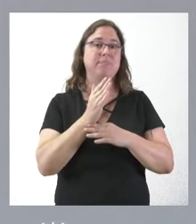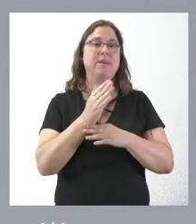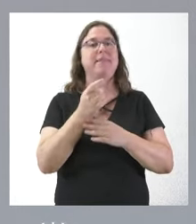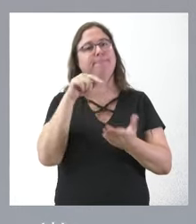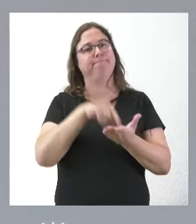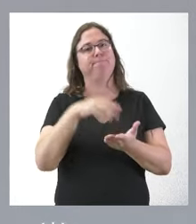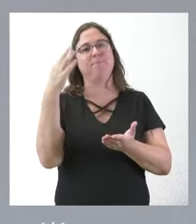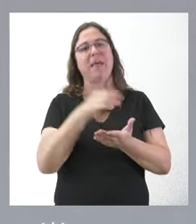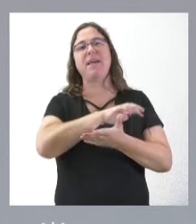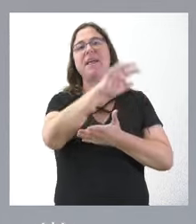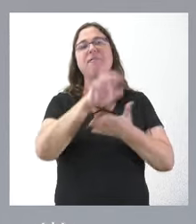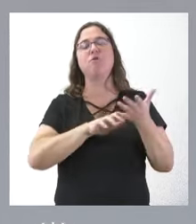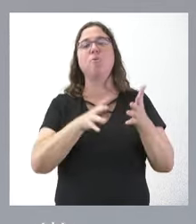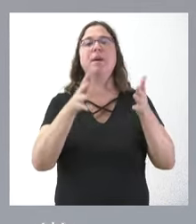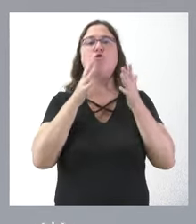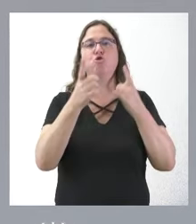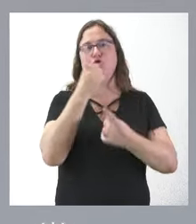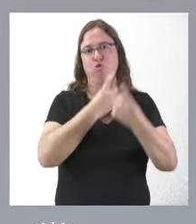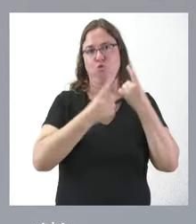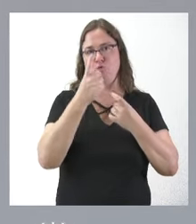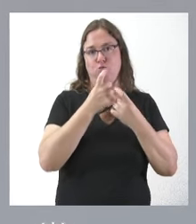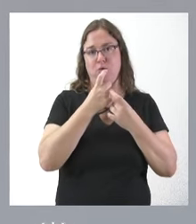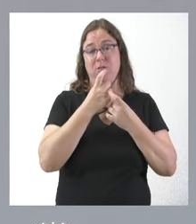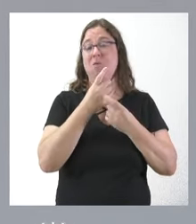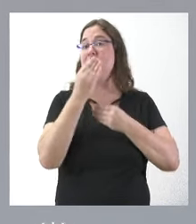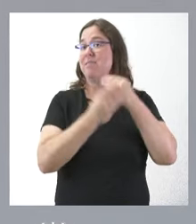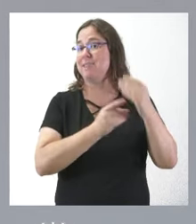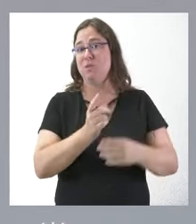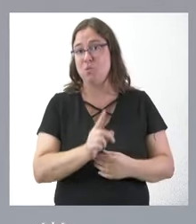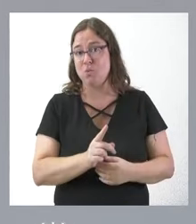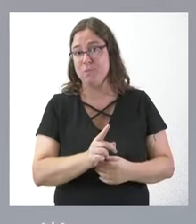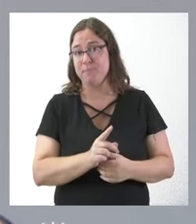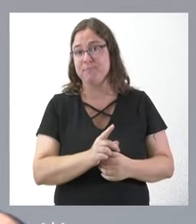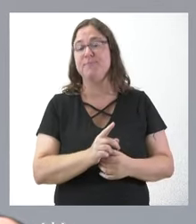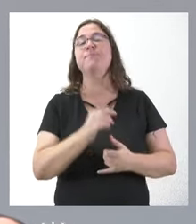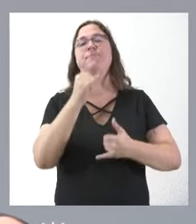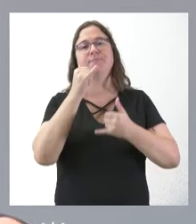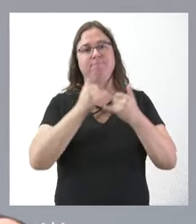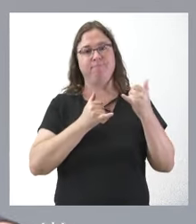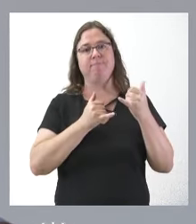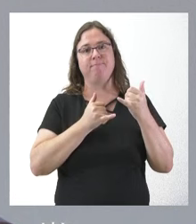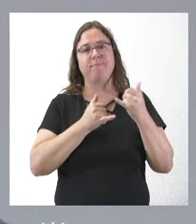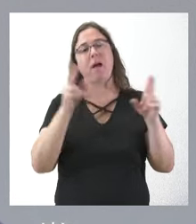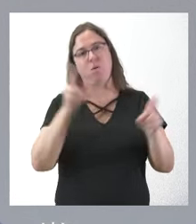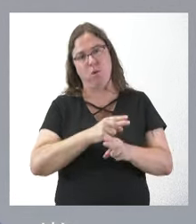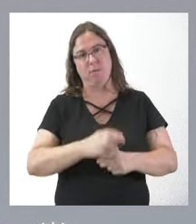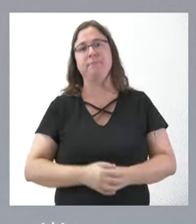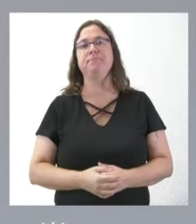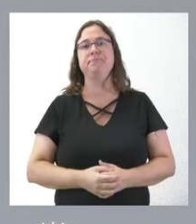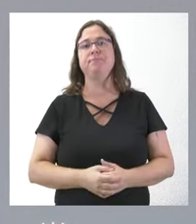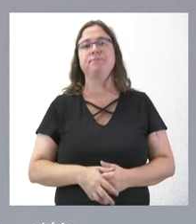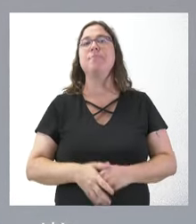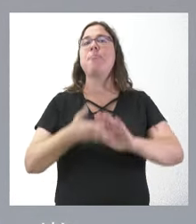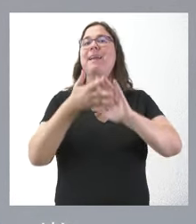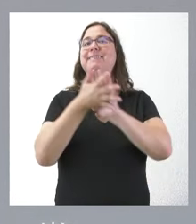requería ese informe del Consejo Consultivo y, como no se había procedido a solicitarlo, también se anuló. Por lo